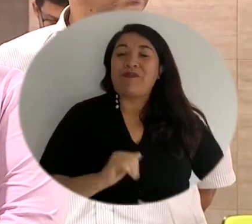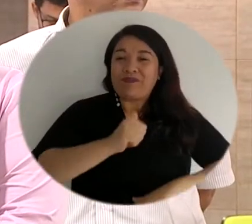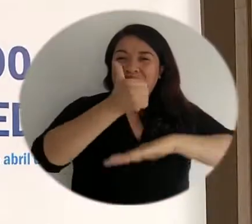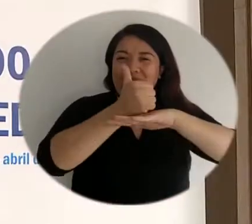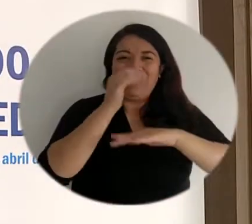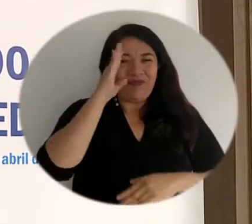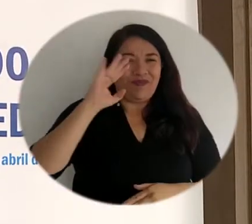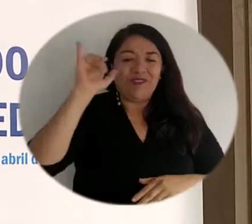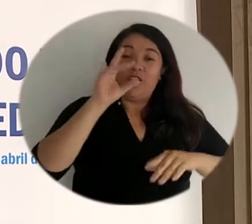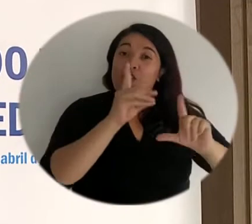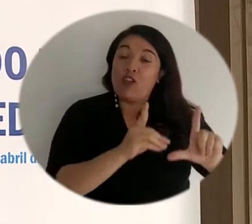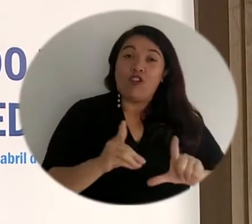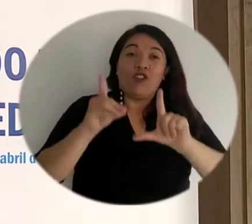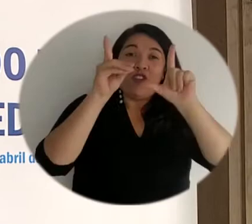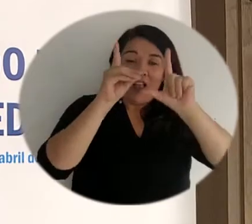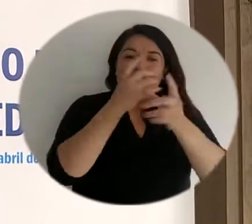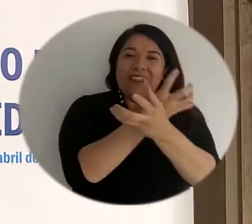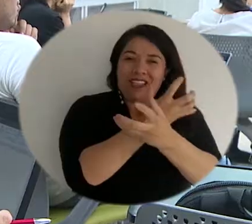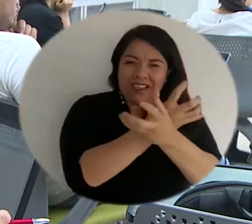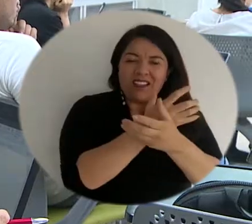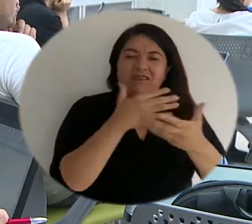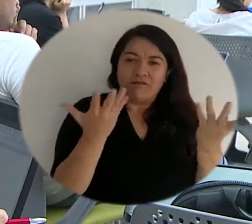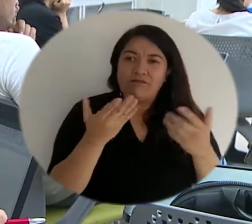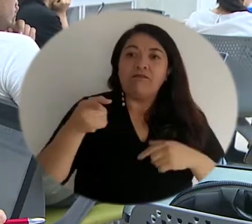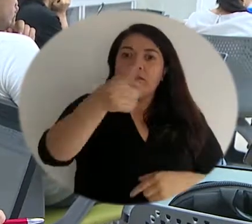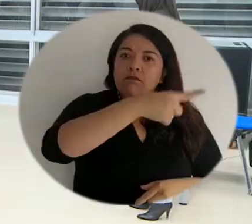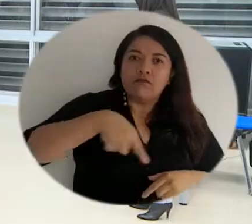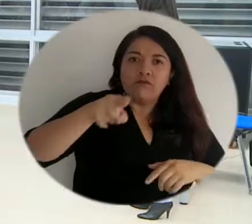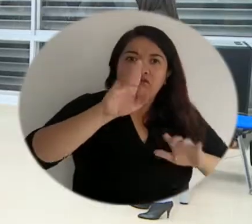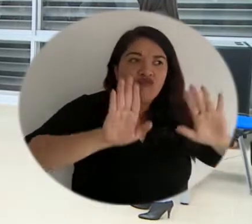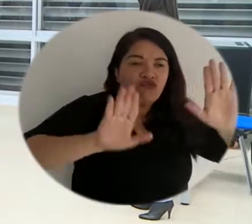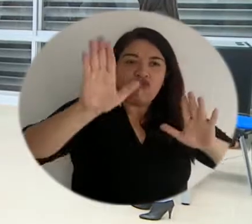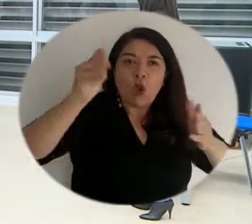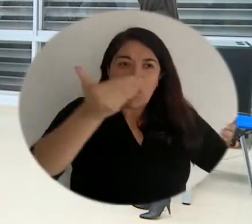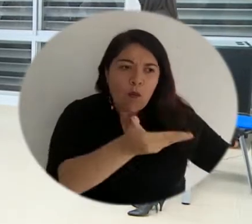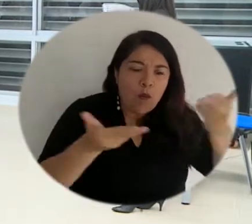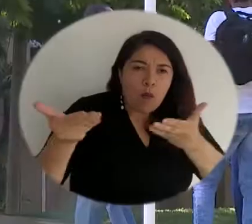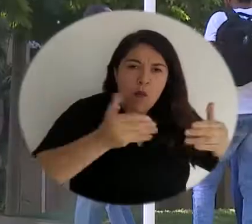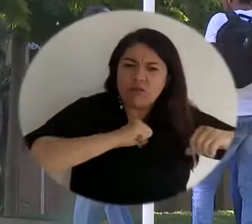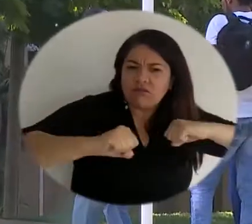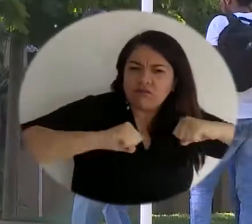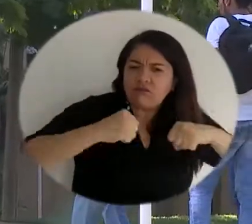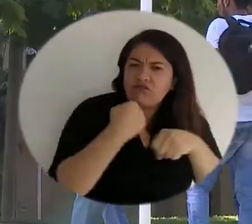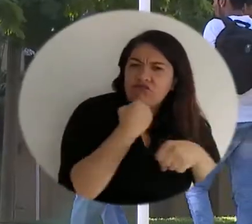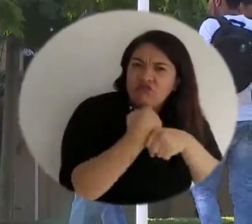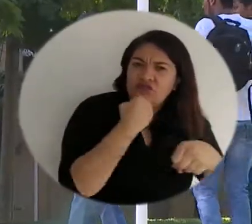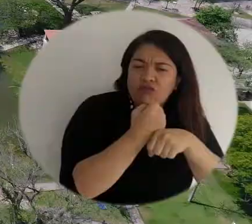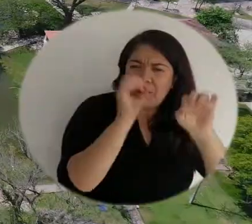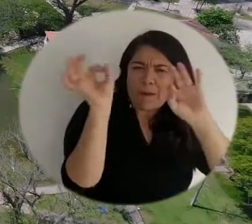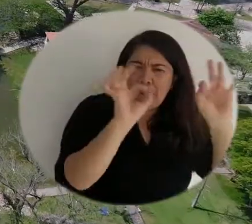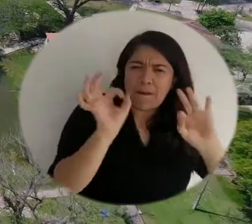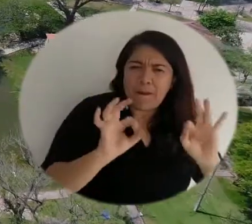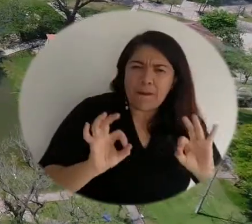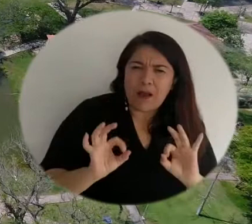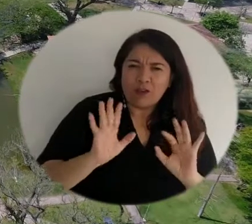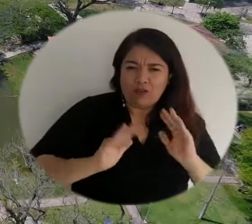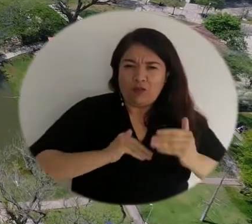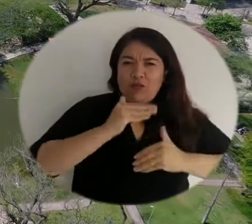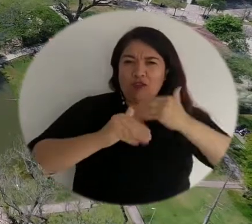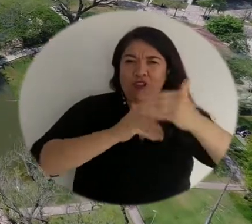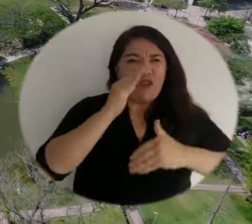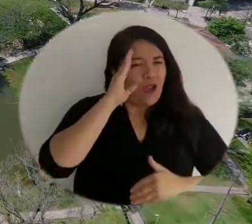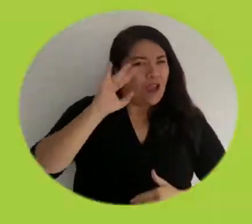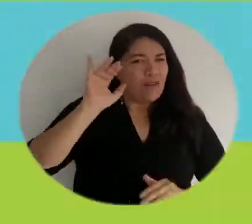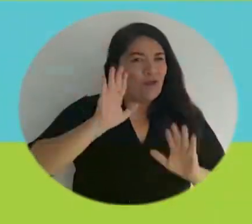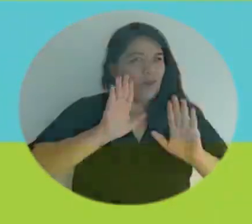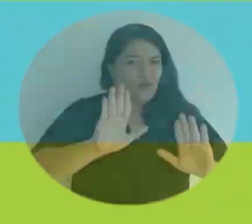Académica del Doctorado en Ciencias de la Educación y con participación de todo el equipo, se viene trabajando arduamente en la preparación de este proceso